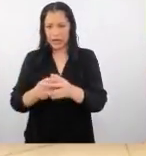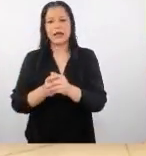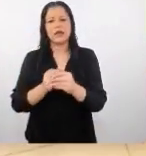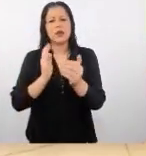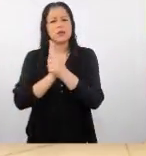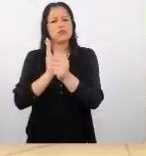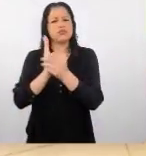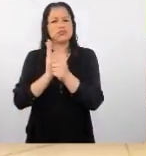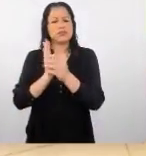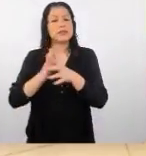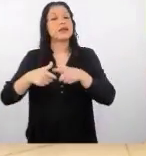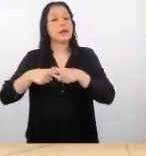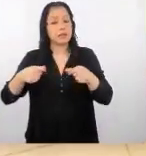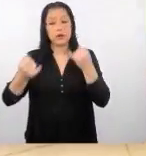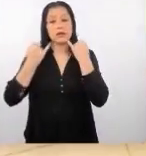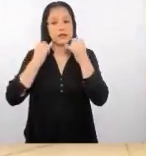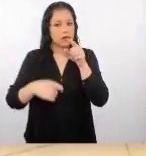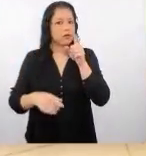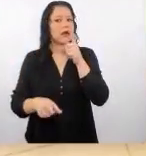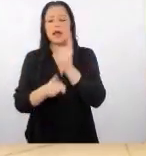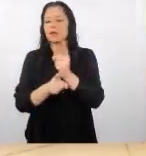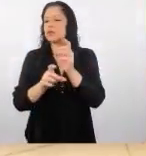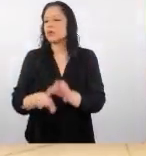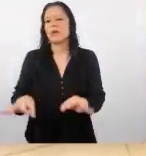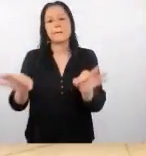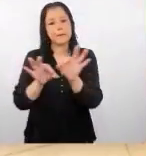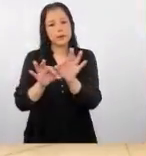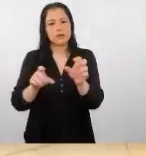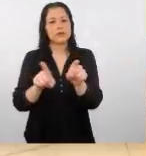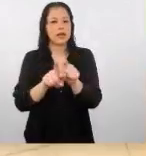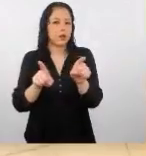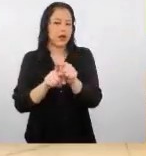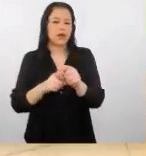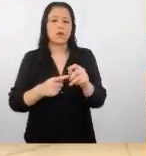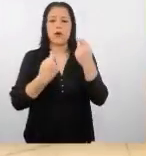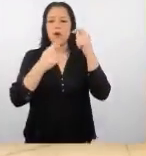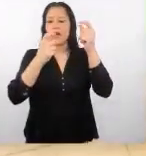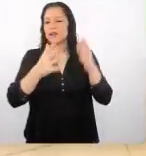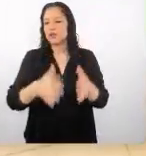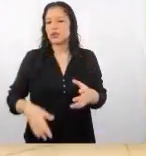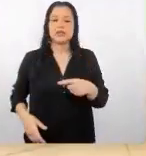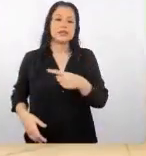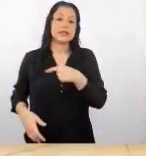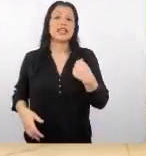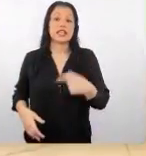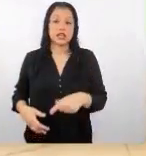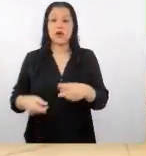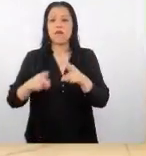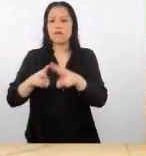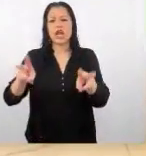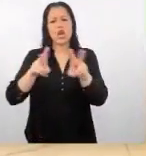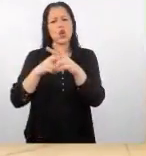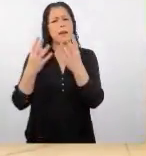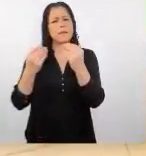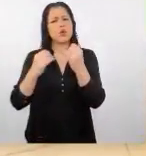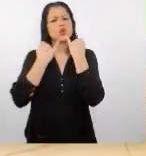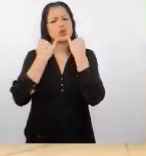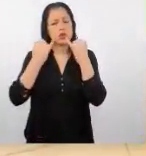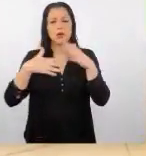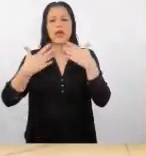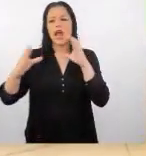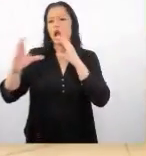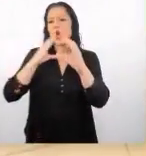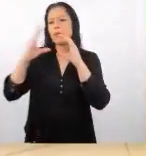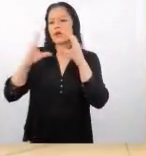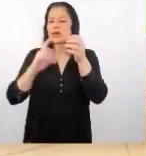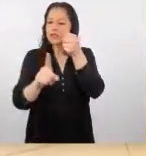el japonés eso también es muy importante como el caso del turista chino ellos valoran muchos idiomas valoran mucho poder comunicarse